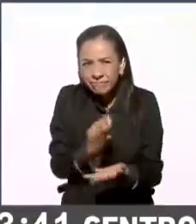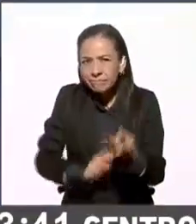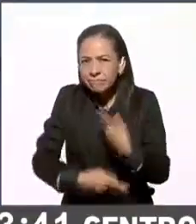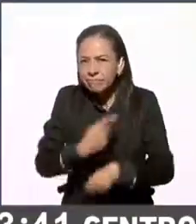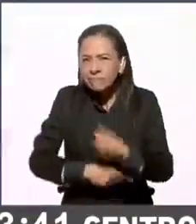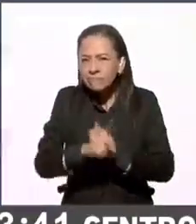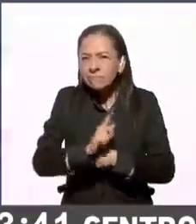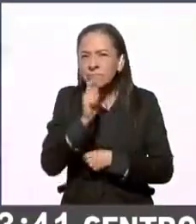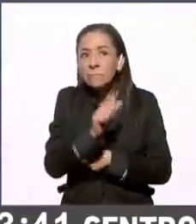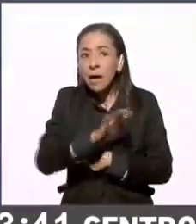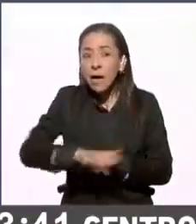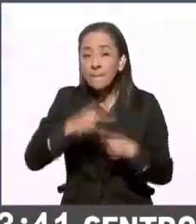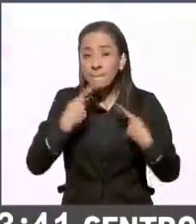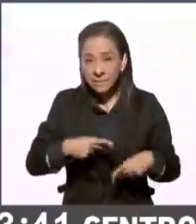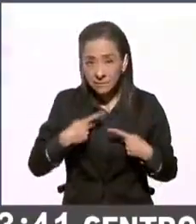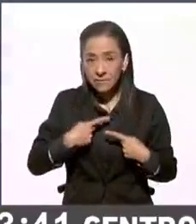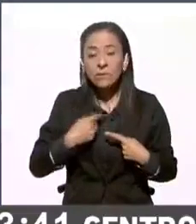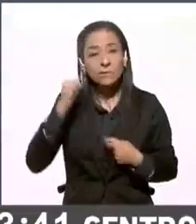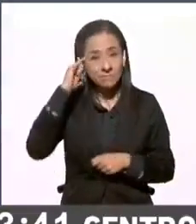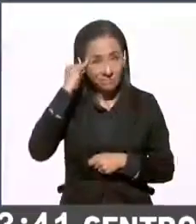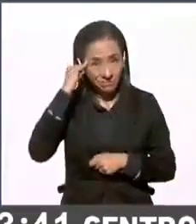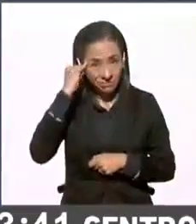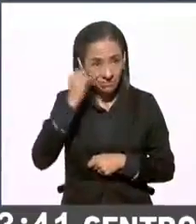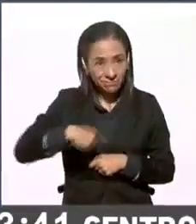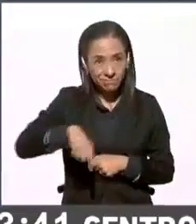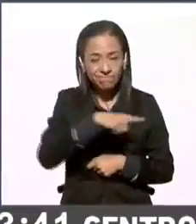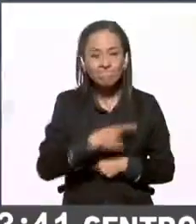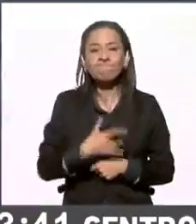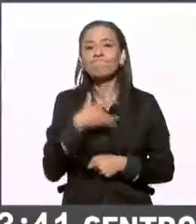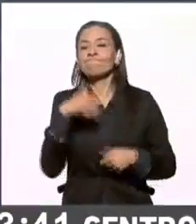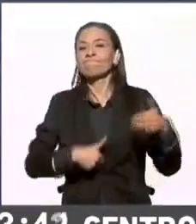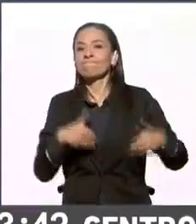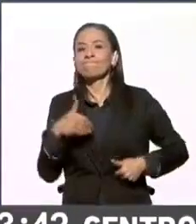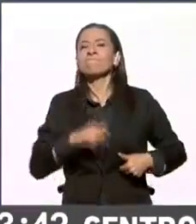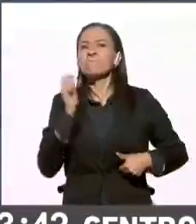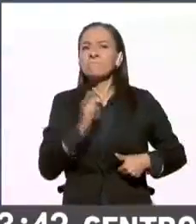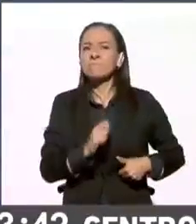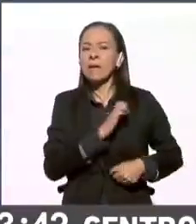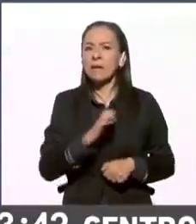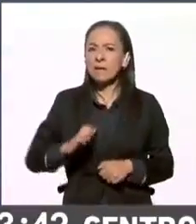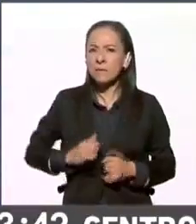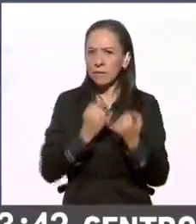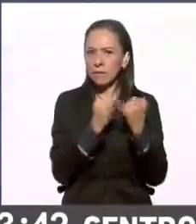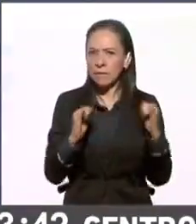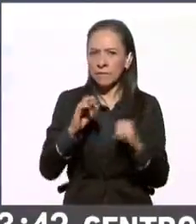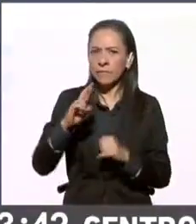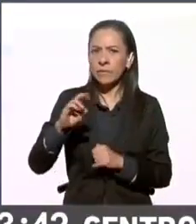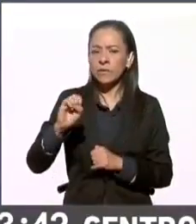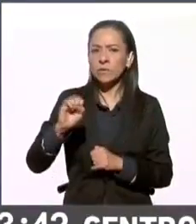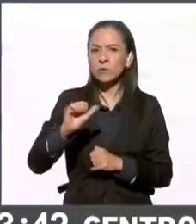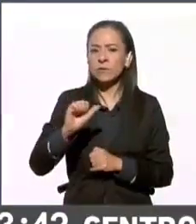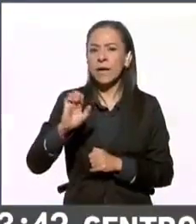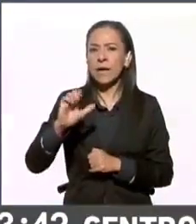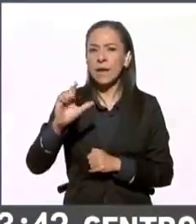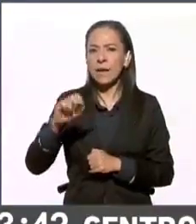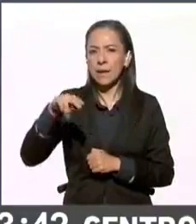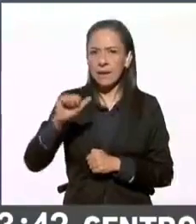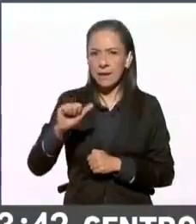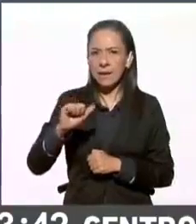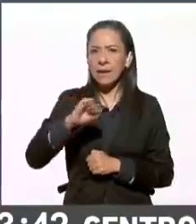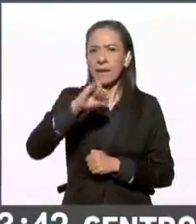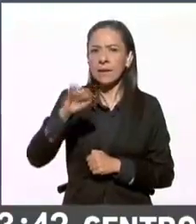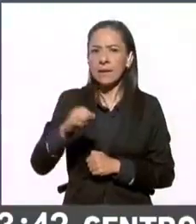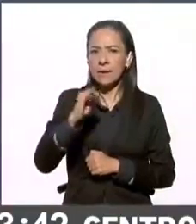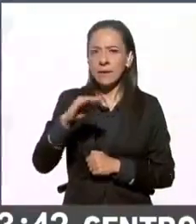pobladores indígenas tras el retiro de la candidatura independiente a Rosalena Jiménez, quien no cumplió con los